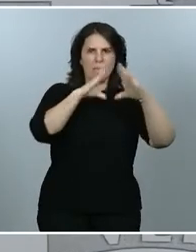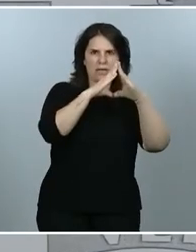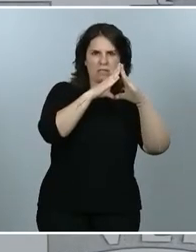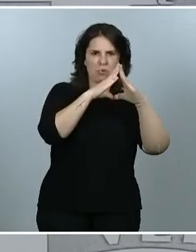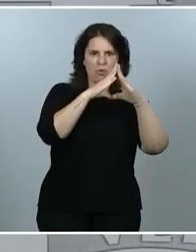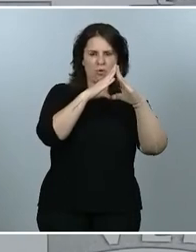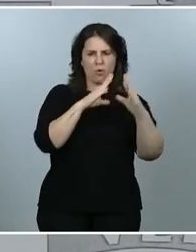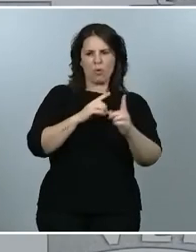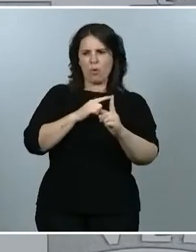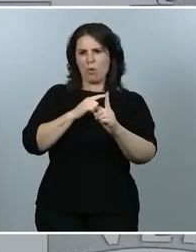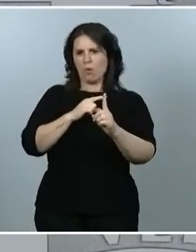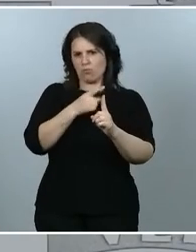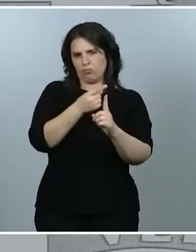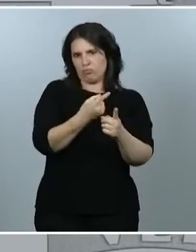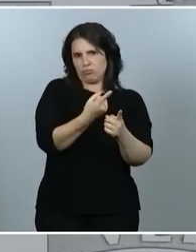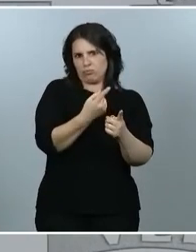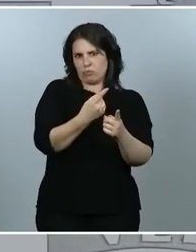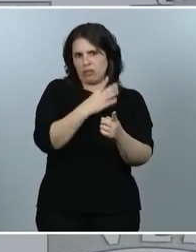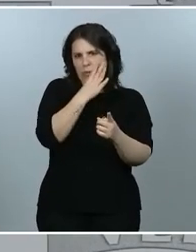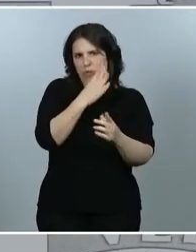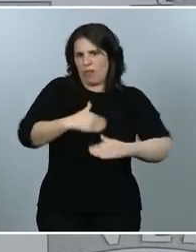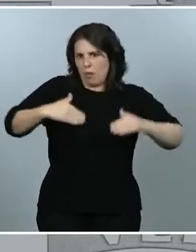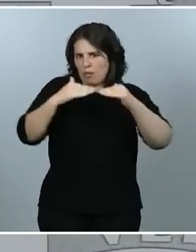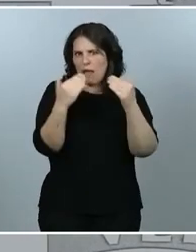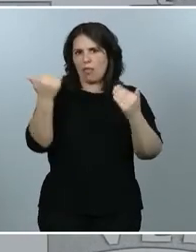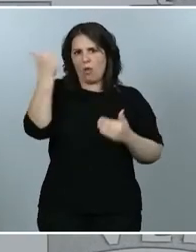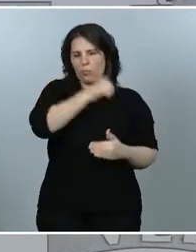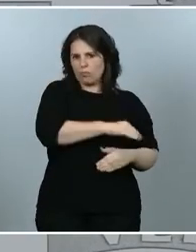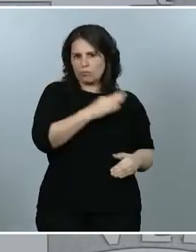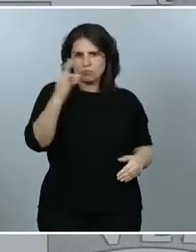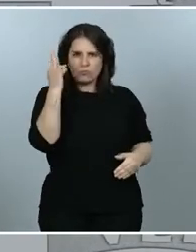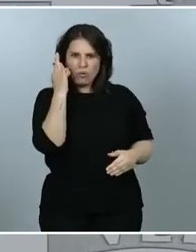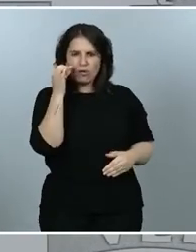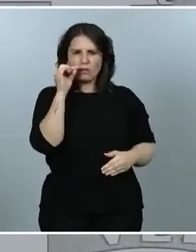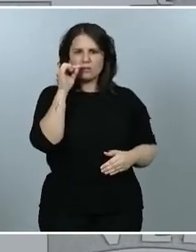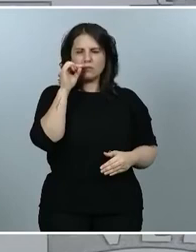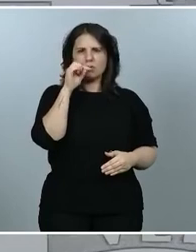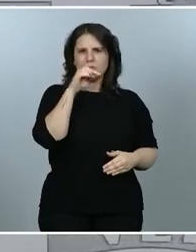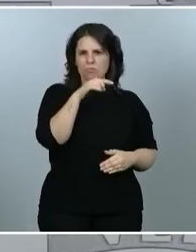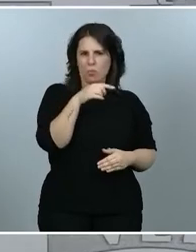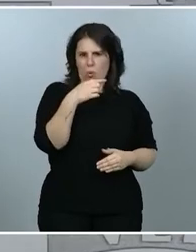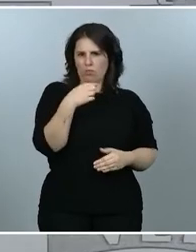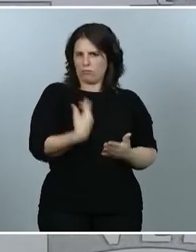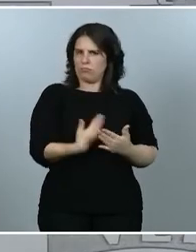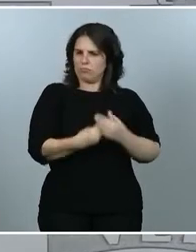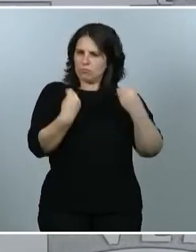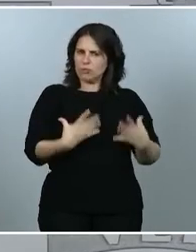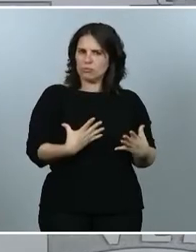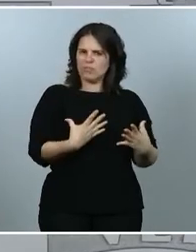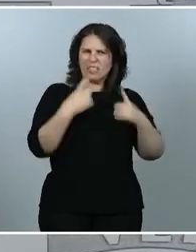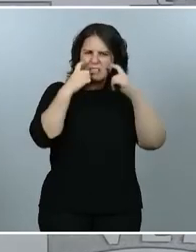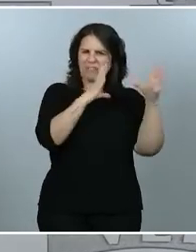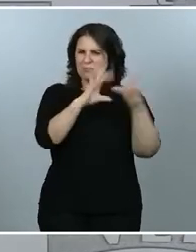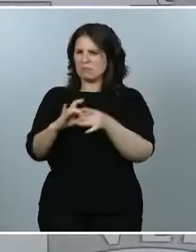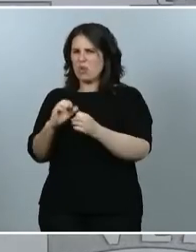españoles de la igualdad entre hombres y mujeres que traten de vincularlo con el COVID-19. Me parece que es algo